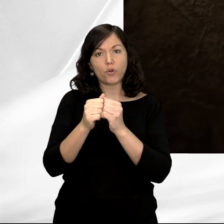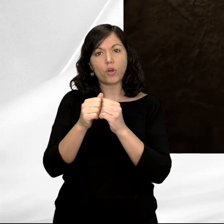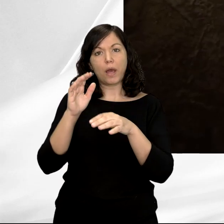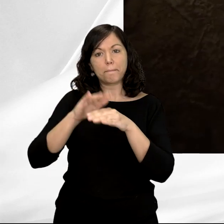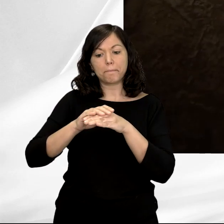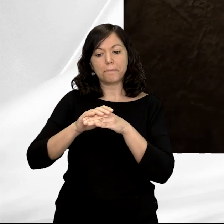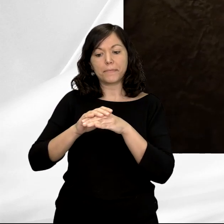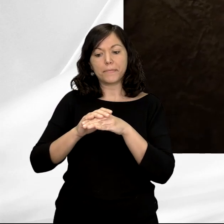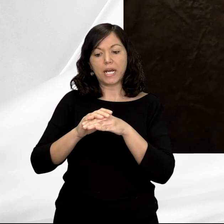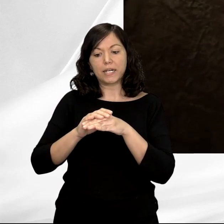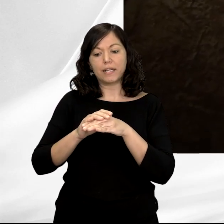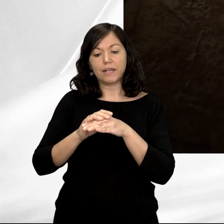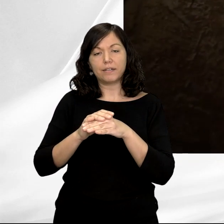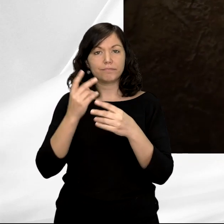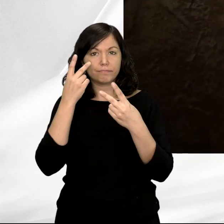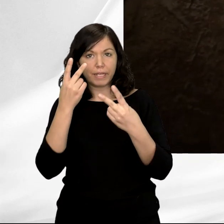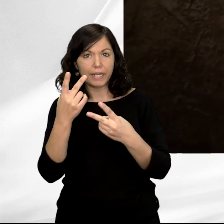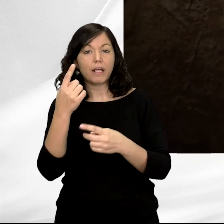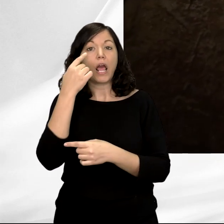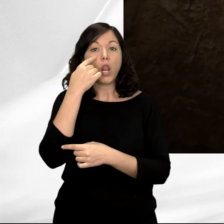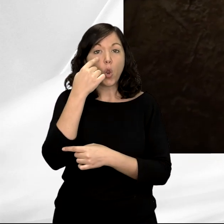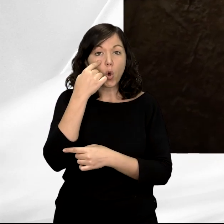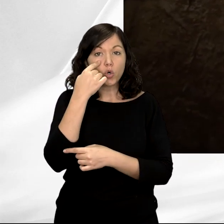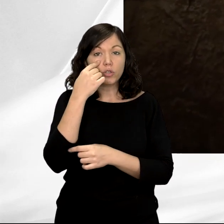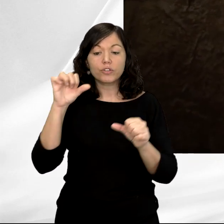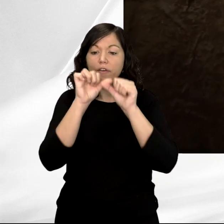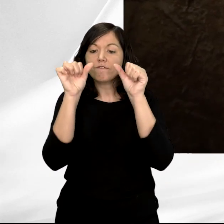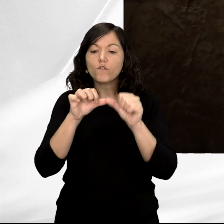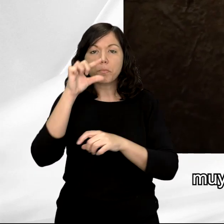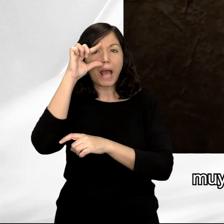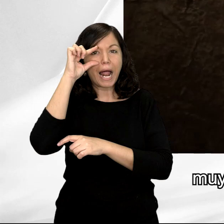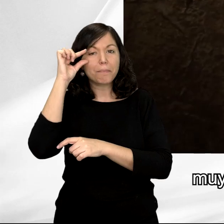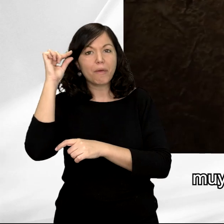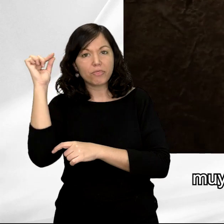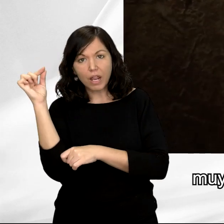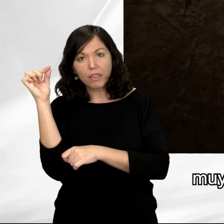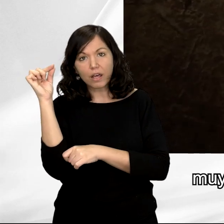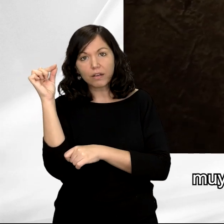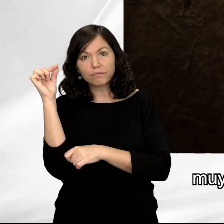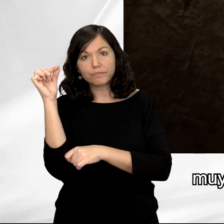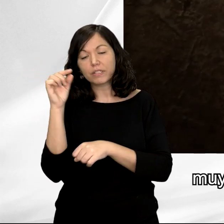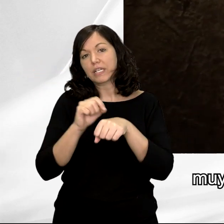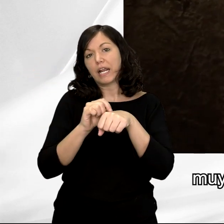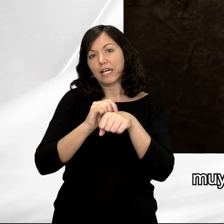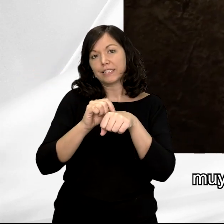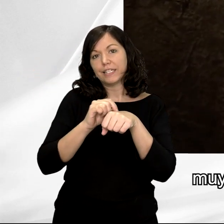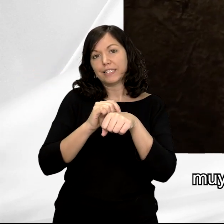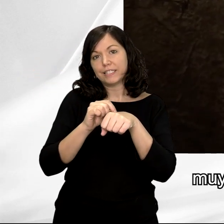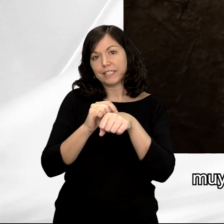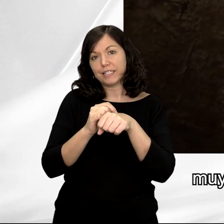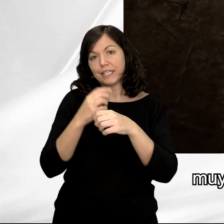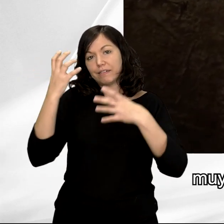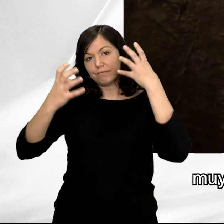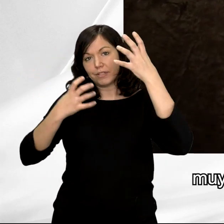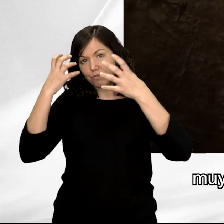nasofrontal. Destaca la representación del ojo, una forma almendrada muy característica en los ojos que se representan en los animales